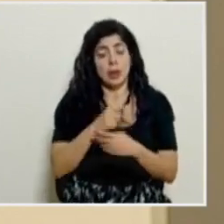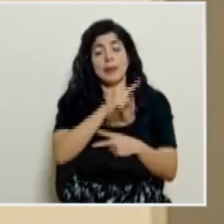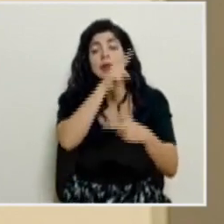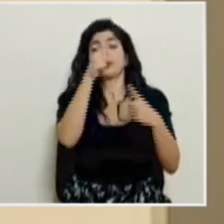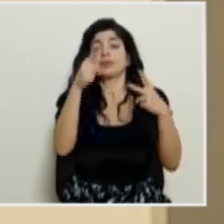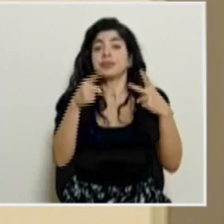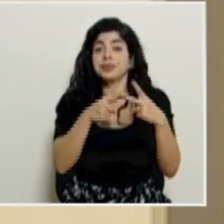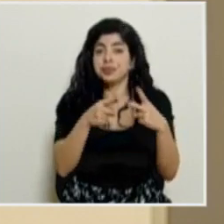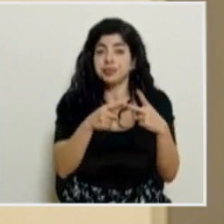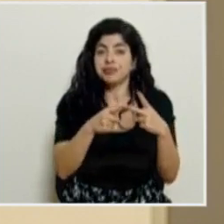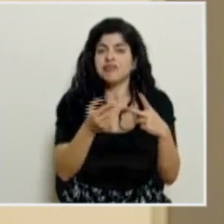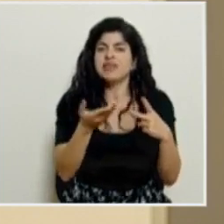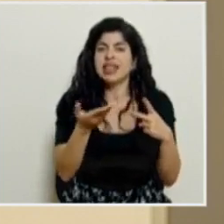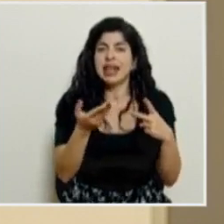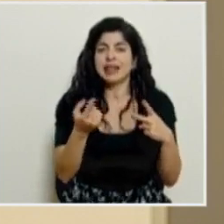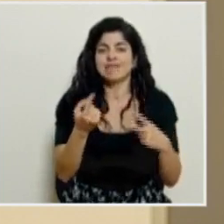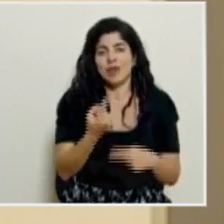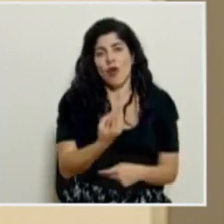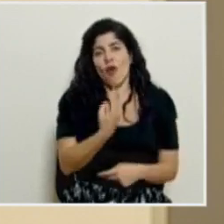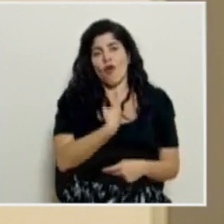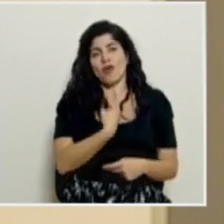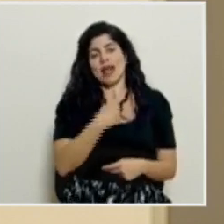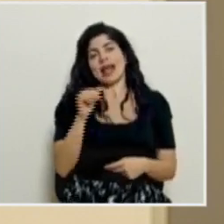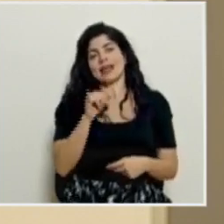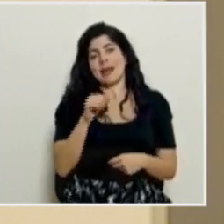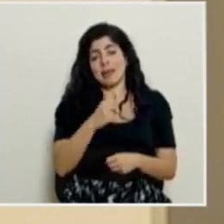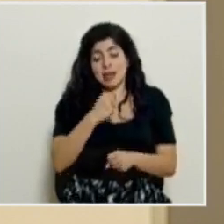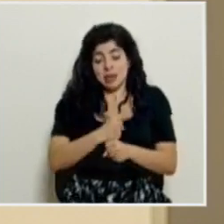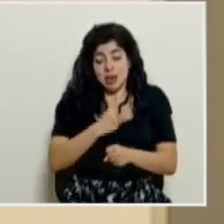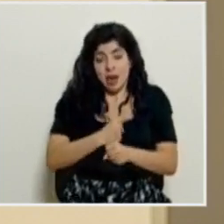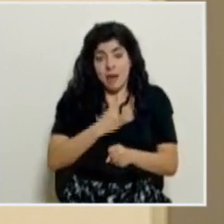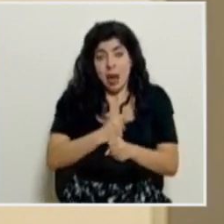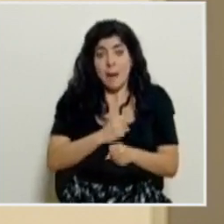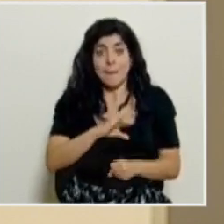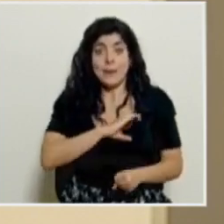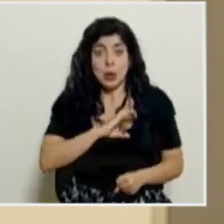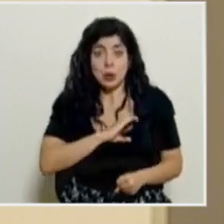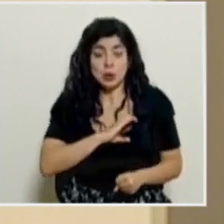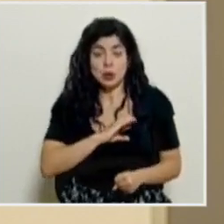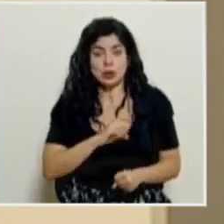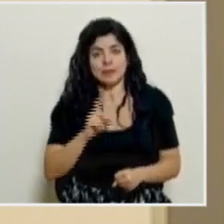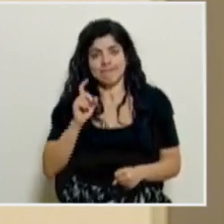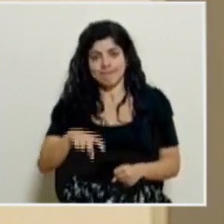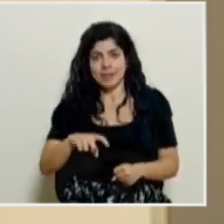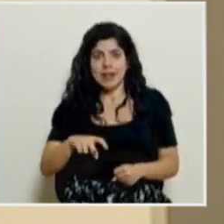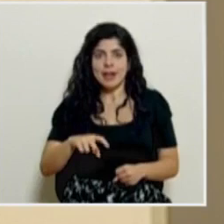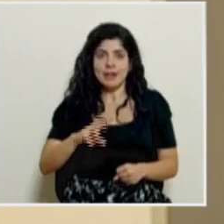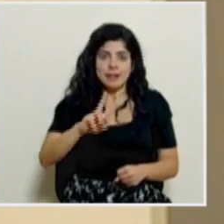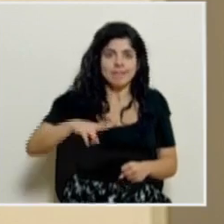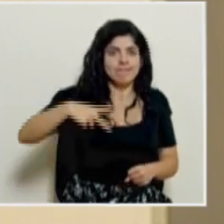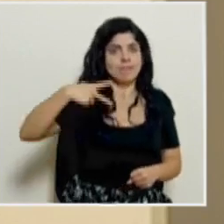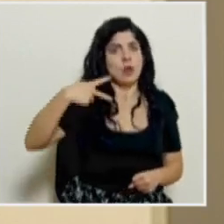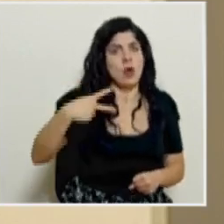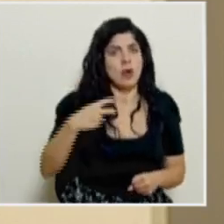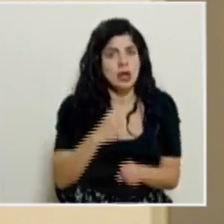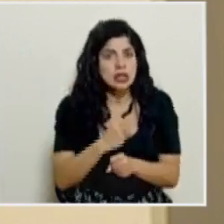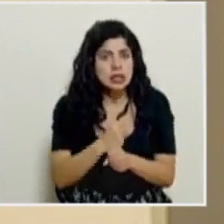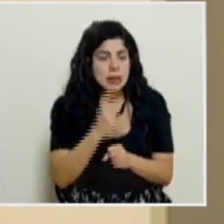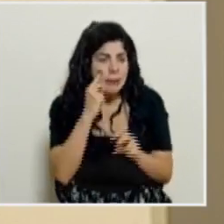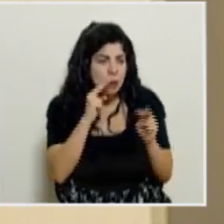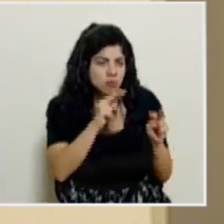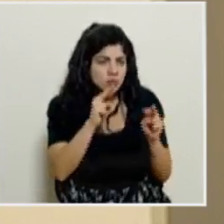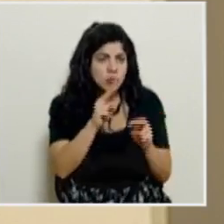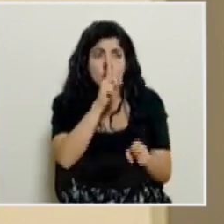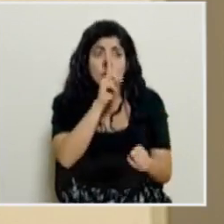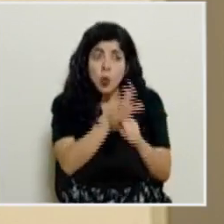otro lado nos obliga a fortalecer el trabajo que está haciendo la policía para verificar el cumplimiento de las medidas